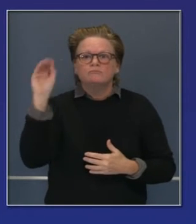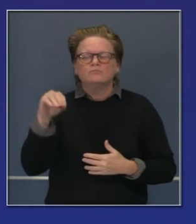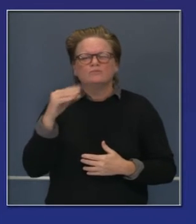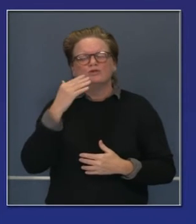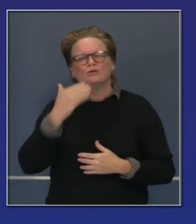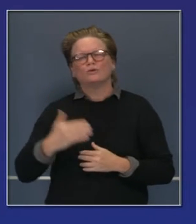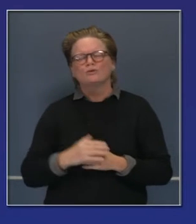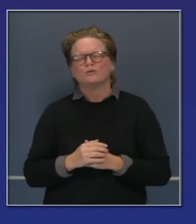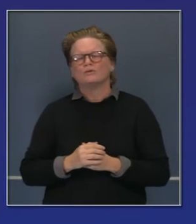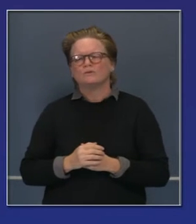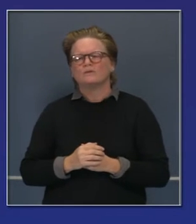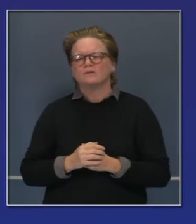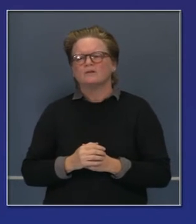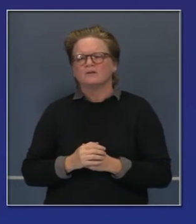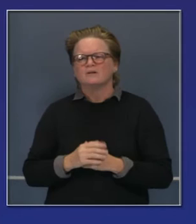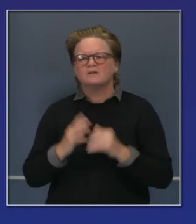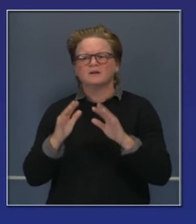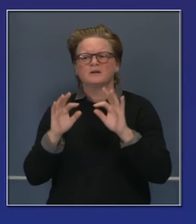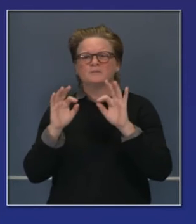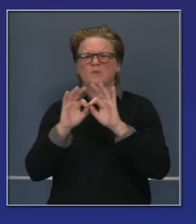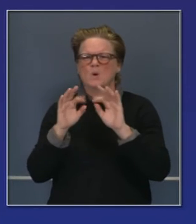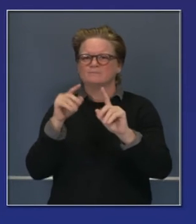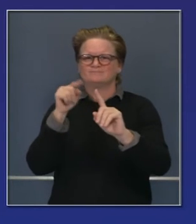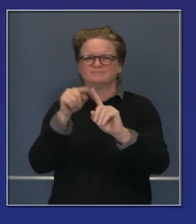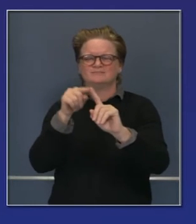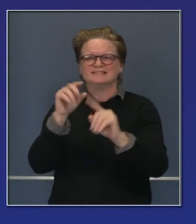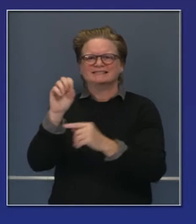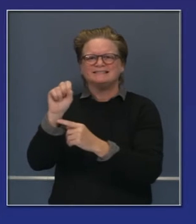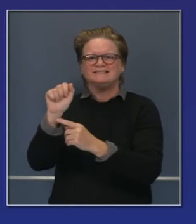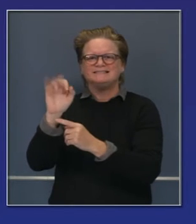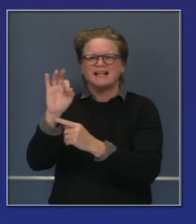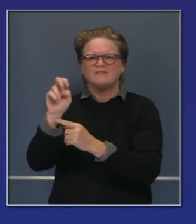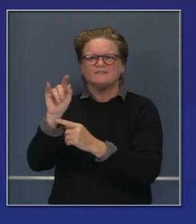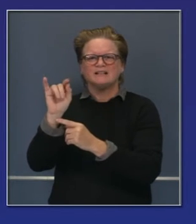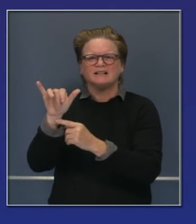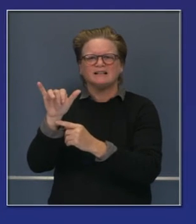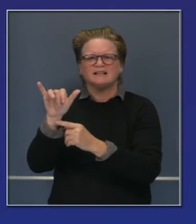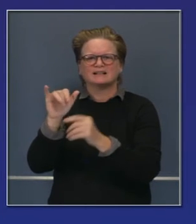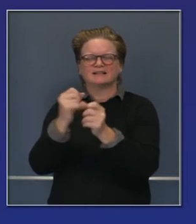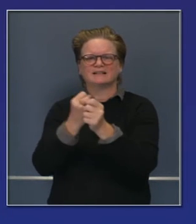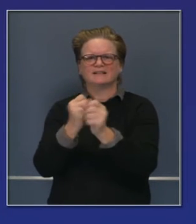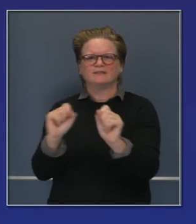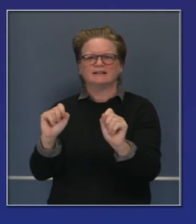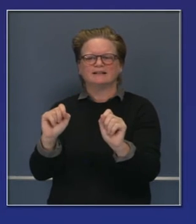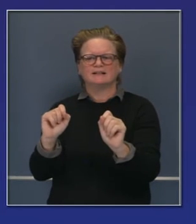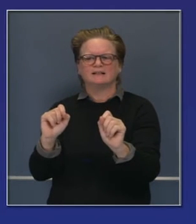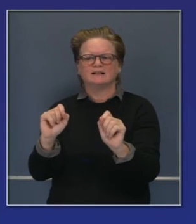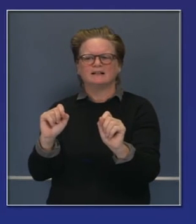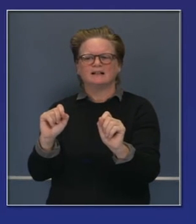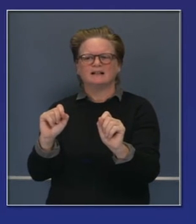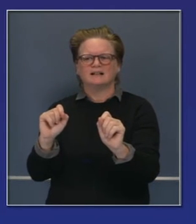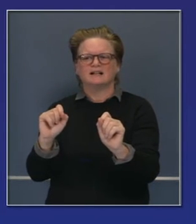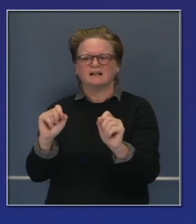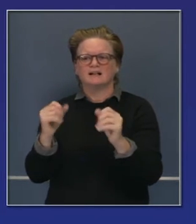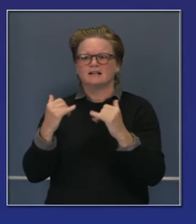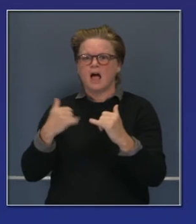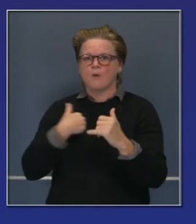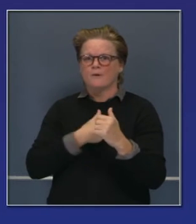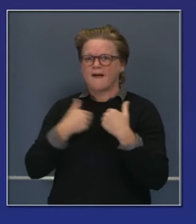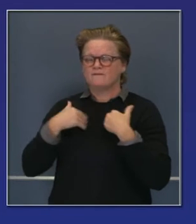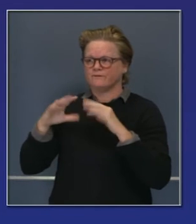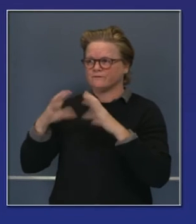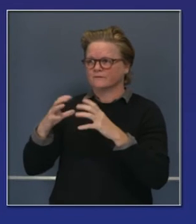formamos el Comité de Seguridad que ha estado reuniéndose y anunció que otros estados en